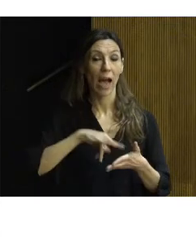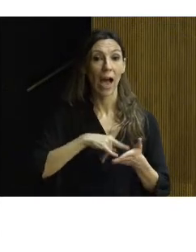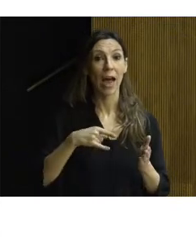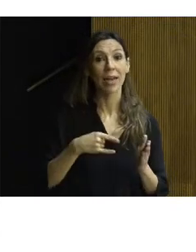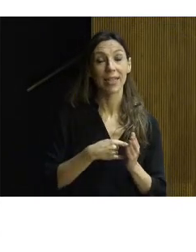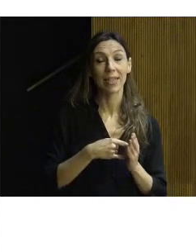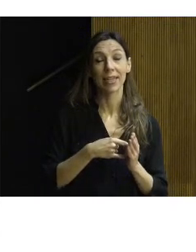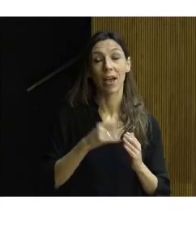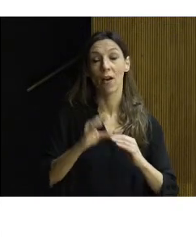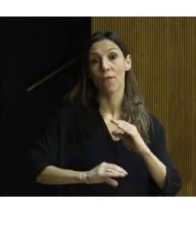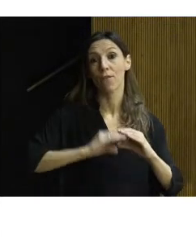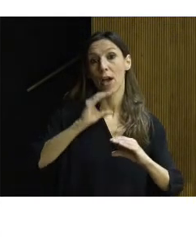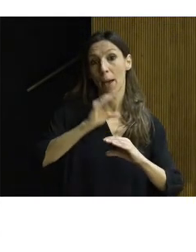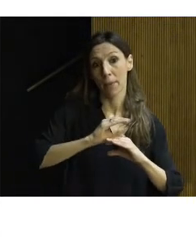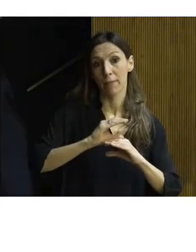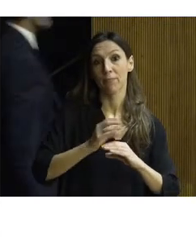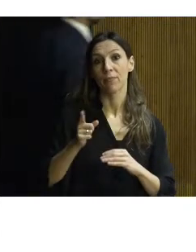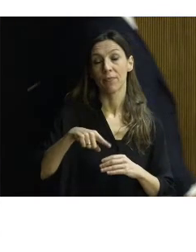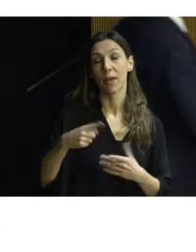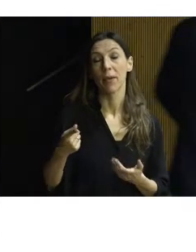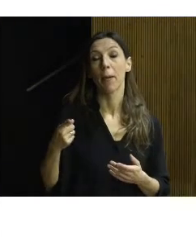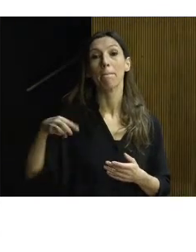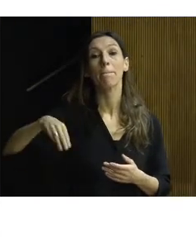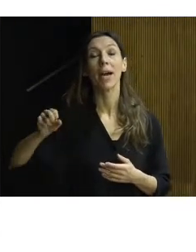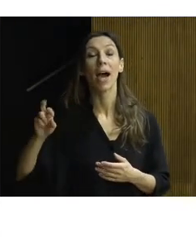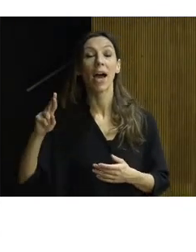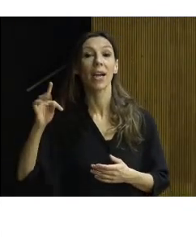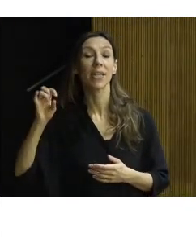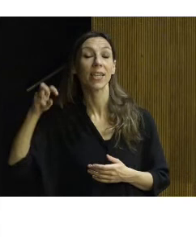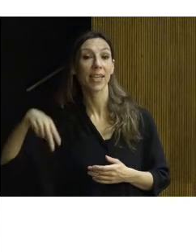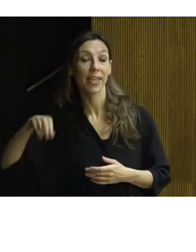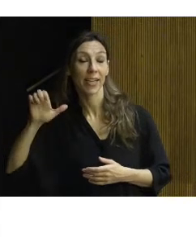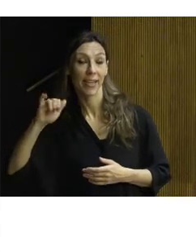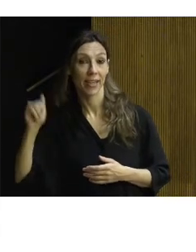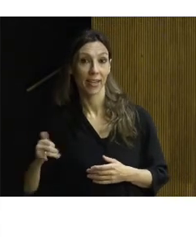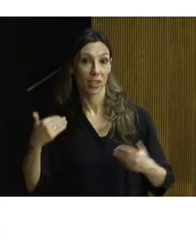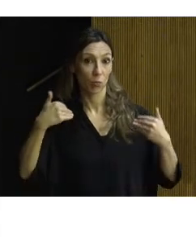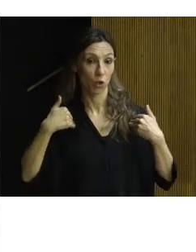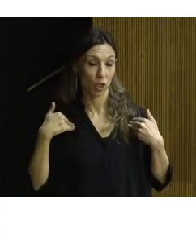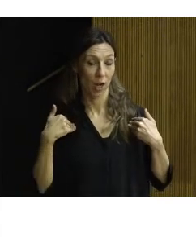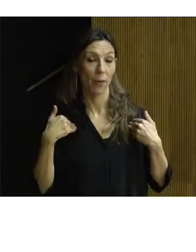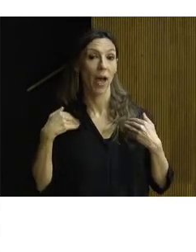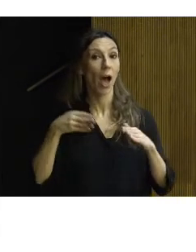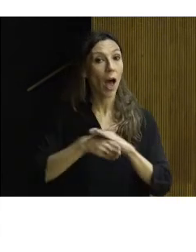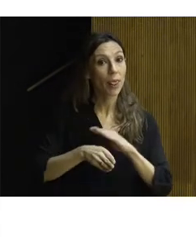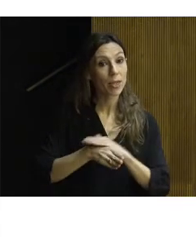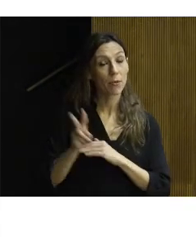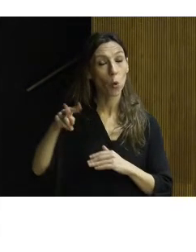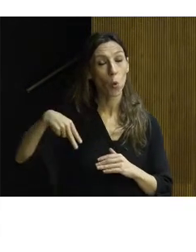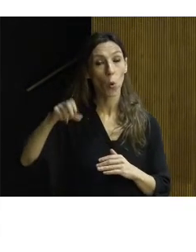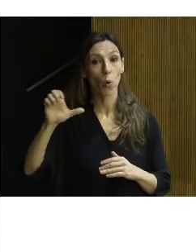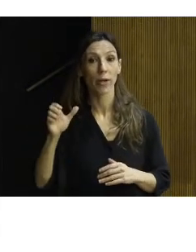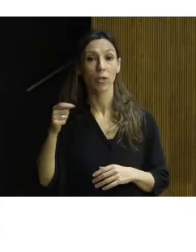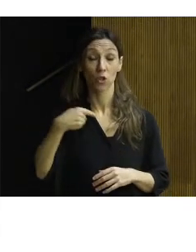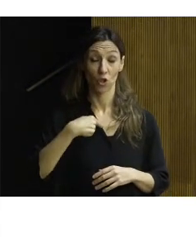Inserso. Fernando Machicado Martín, como coordinador y responsable de edificación y accesibilidad de UNED. Y yo misma como técnico del área de intervenciones de